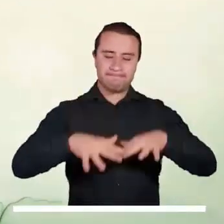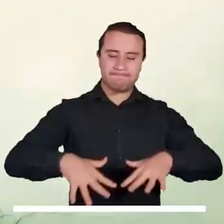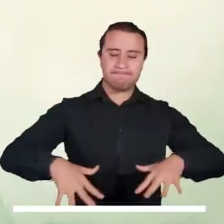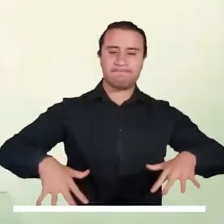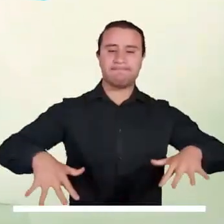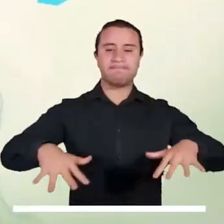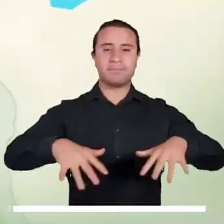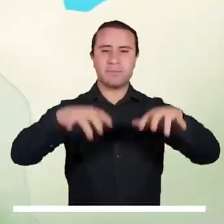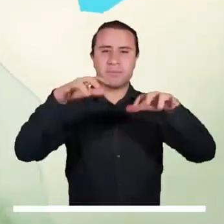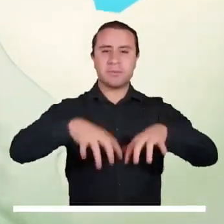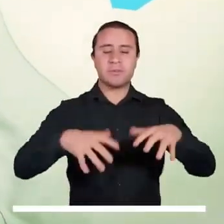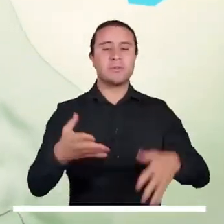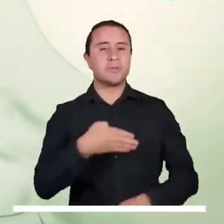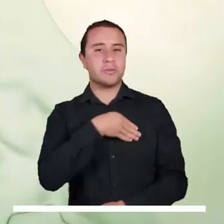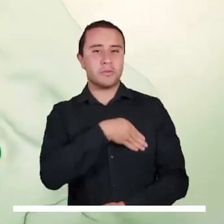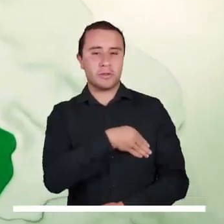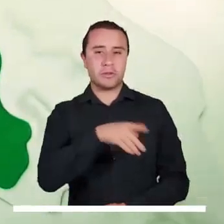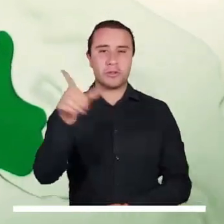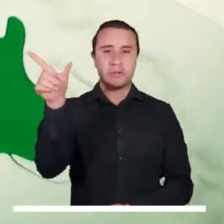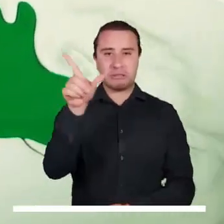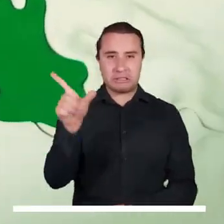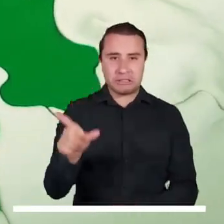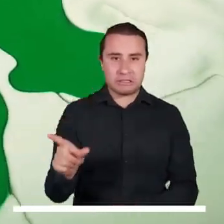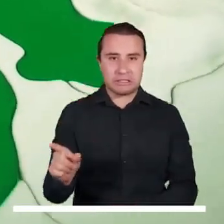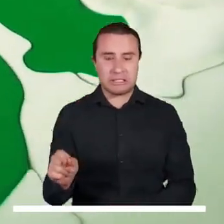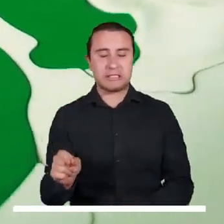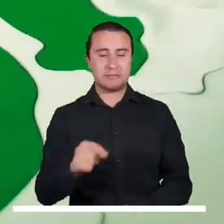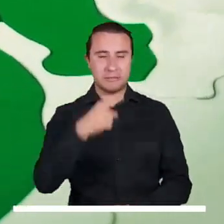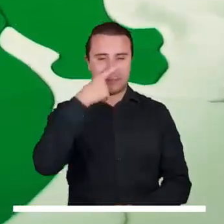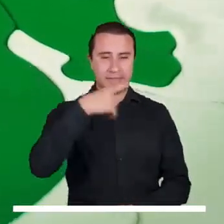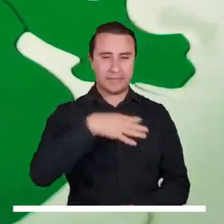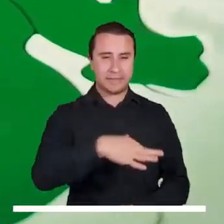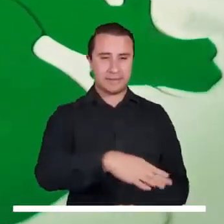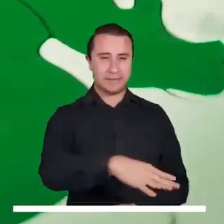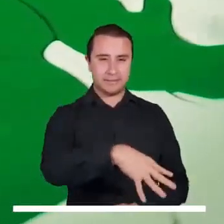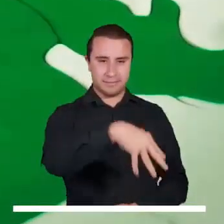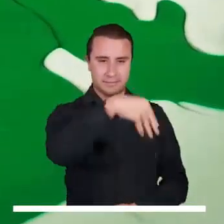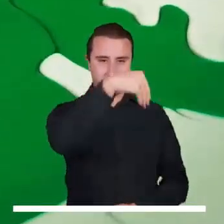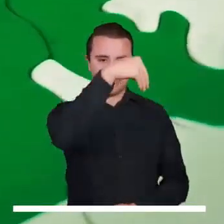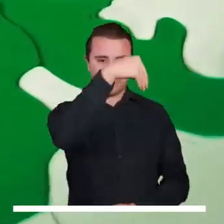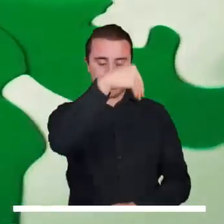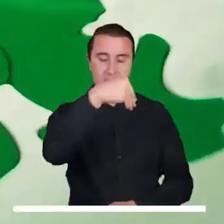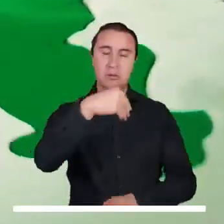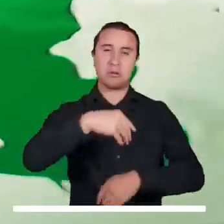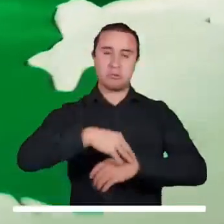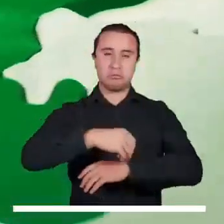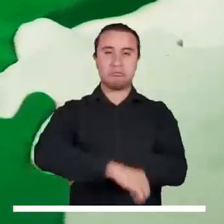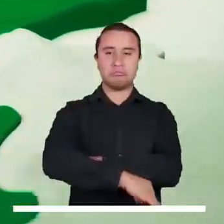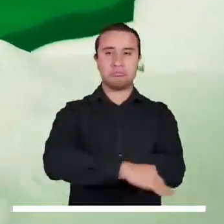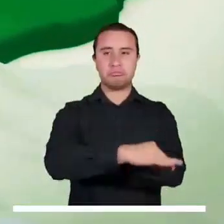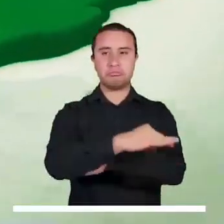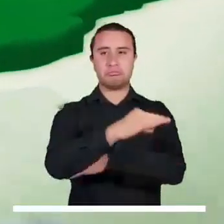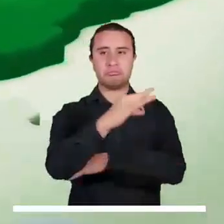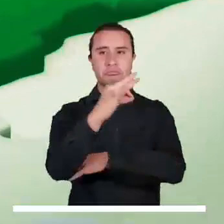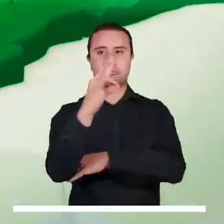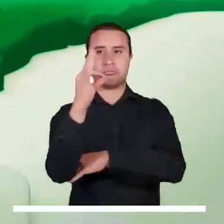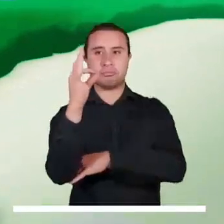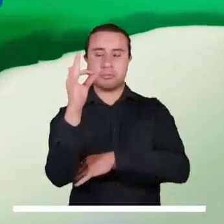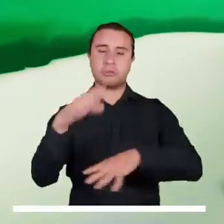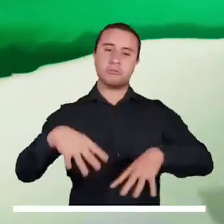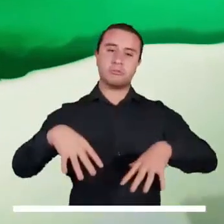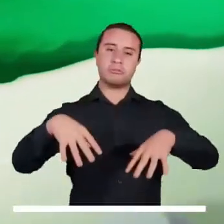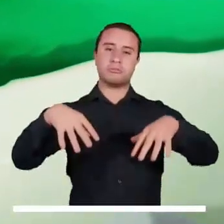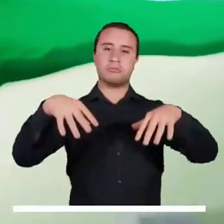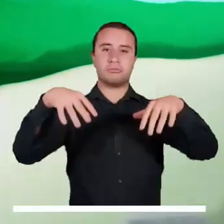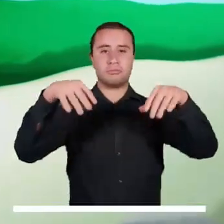mañana en el Caribe empezaría con lluvias en el sur de Bolívar, Cesar y la Sierra Nevada con el paso de las horas, se esperan condiciones